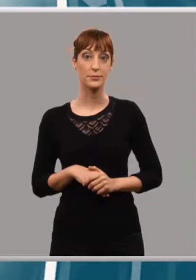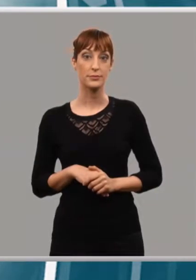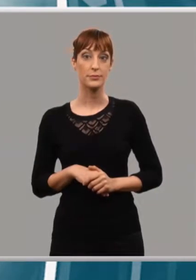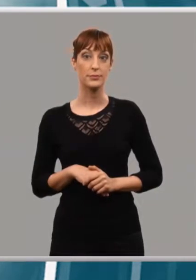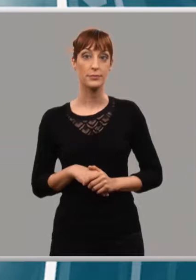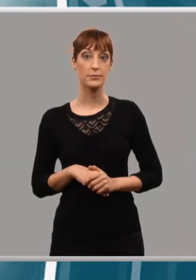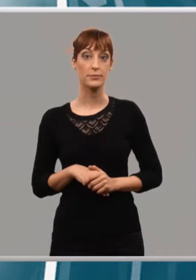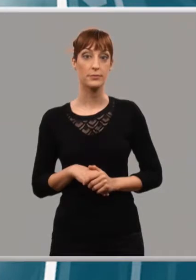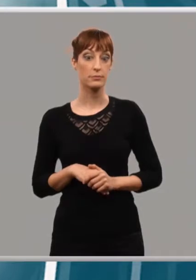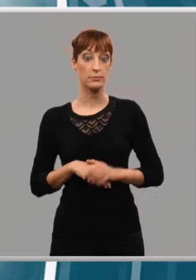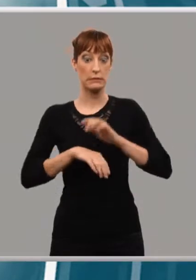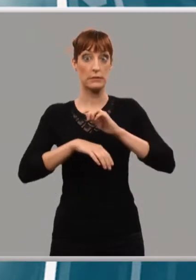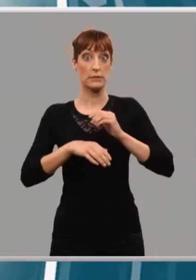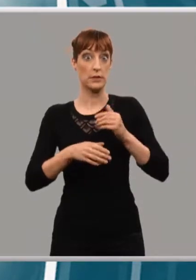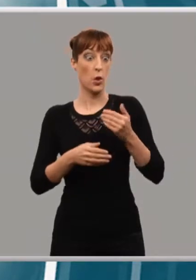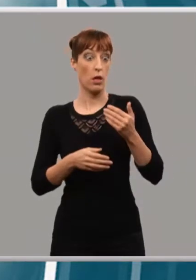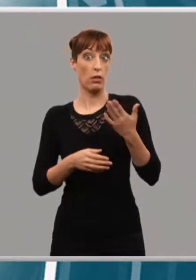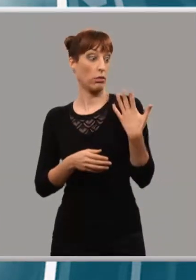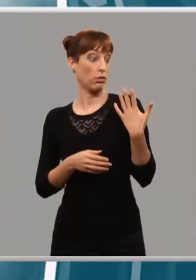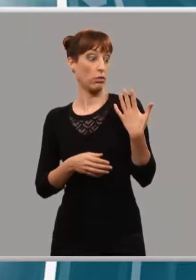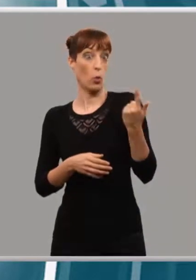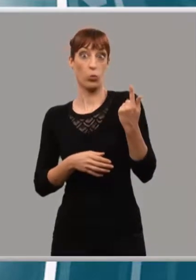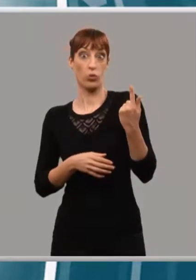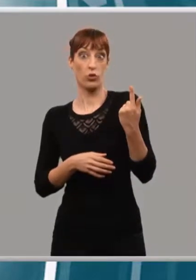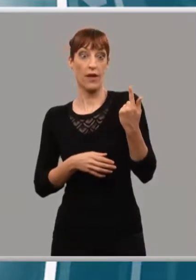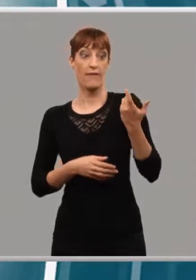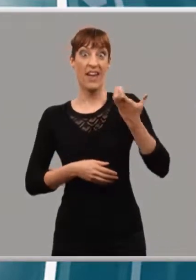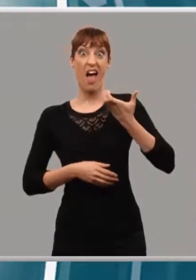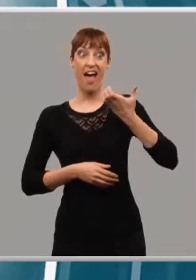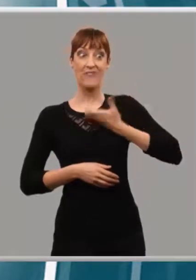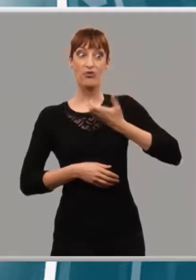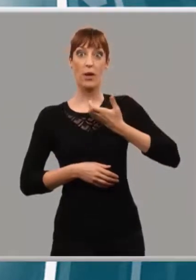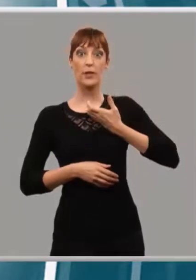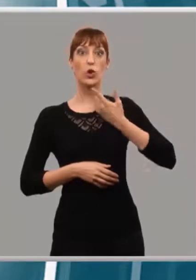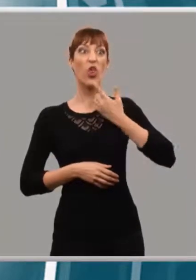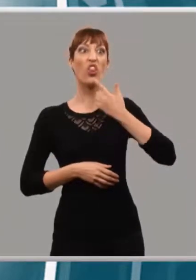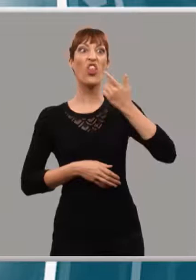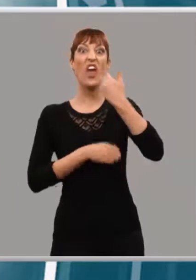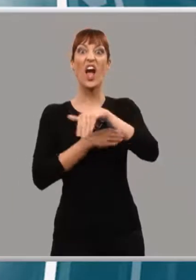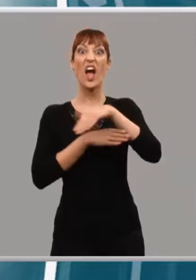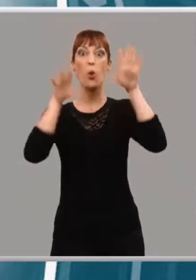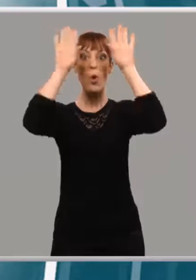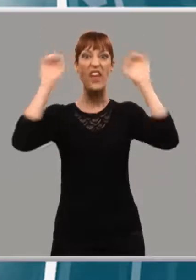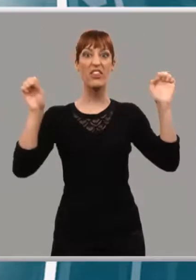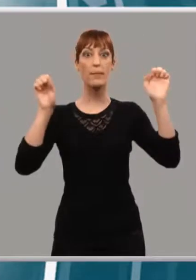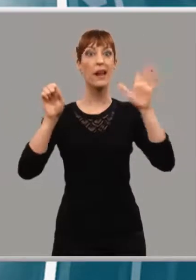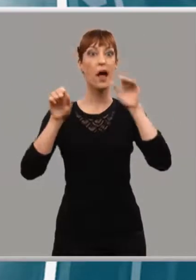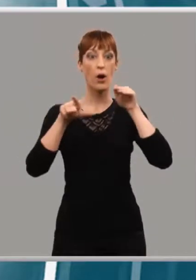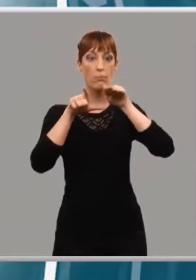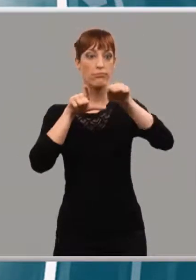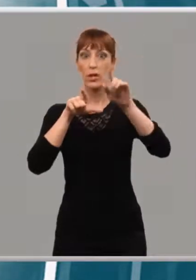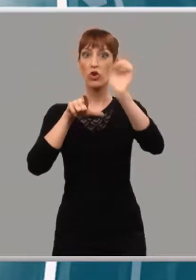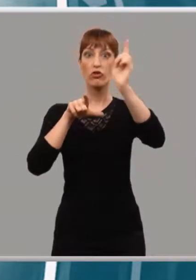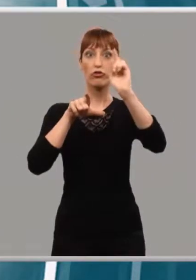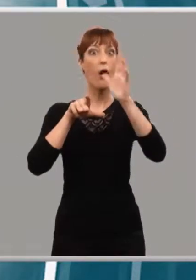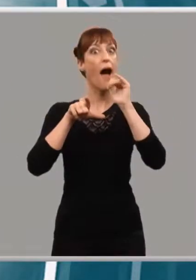Apenas 24 horas después de la decisión del Ayuntamiento de cambiar de sentido la calle Guardia Civil, las reacciones no